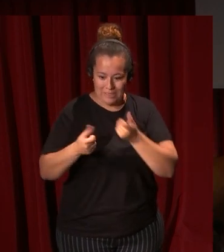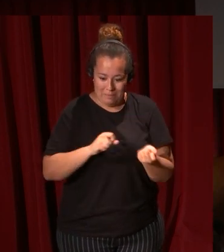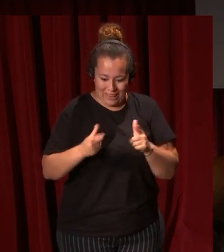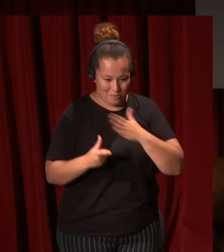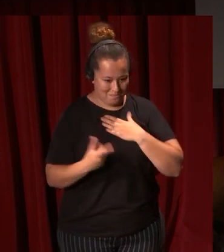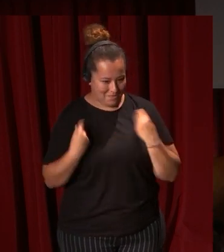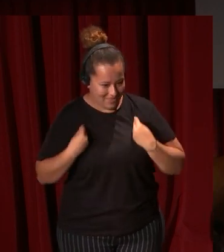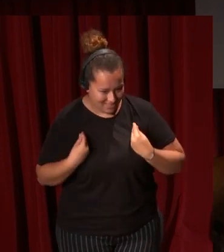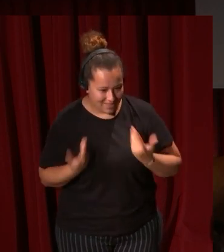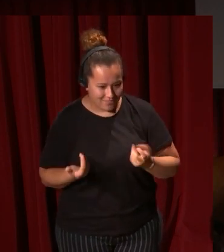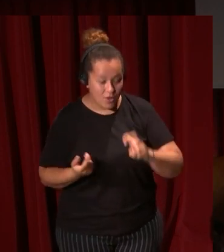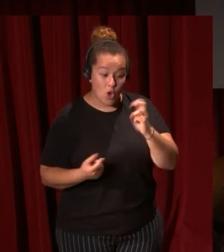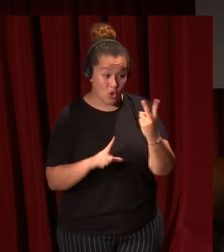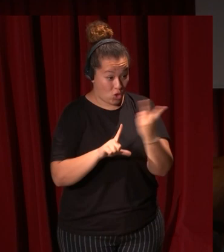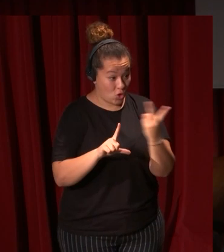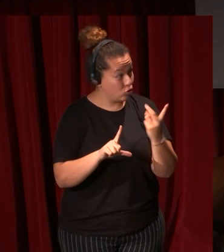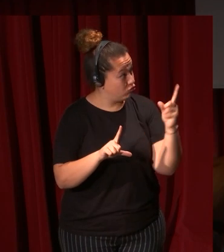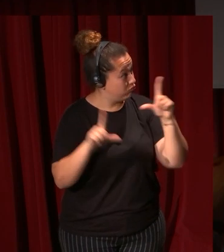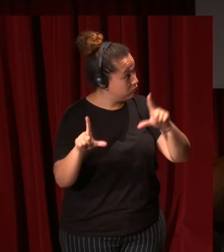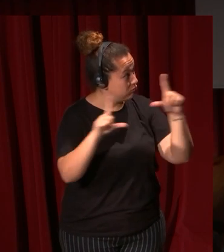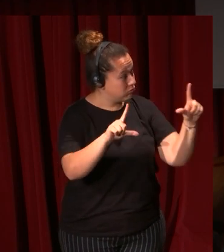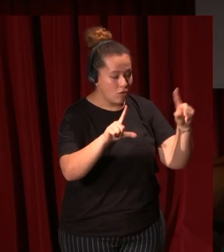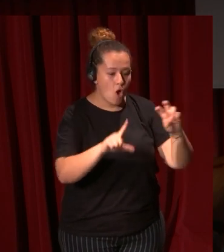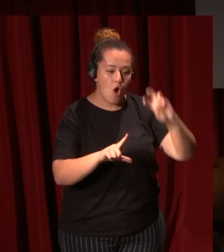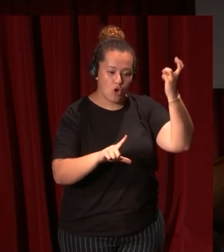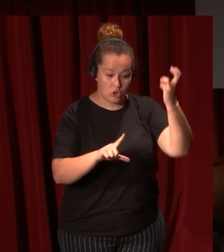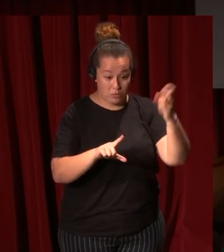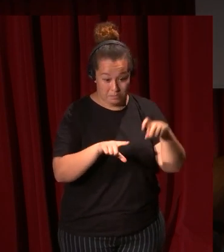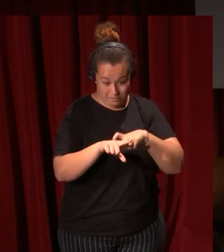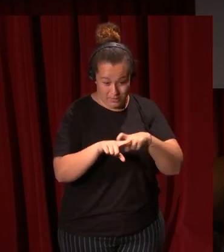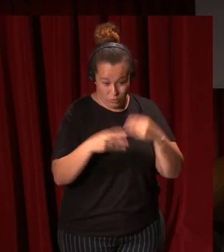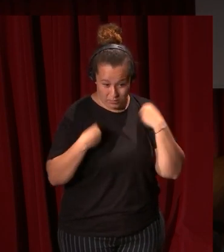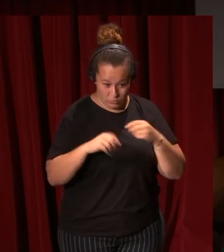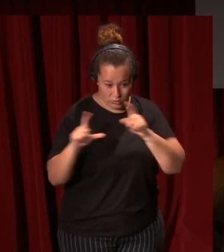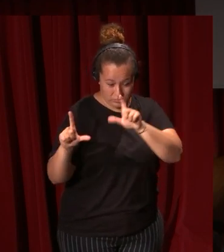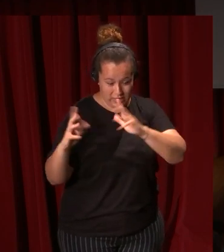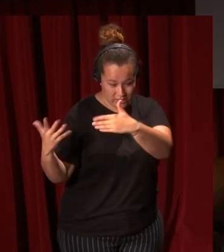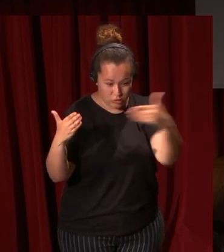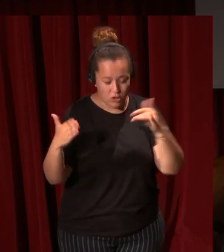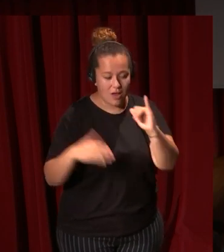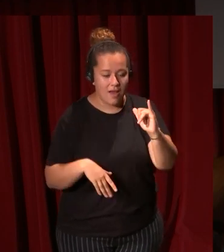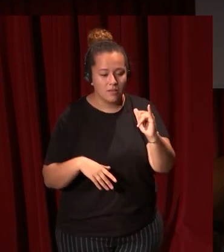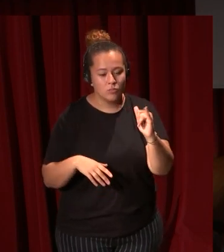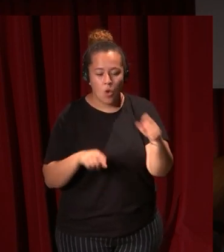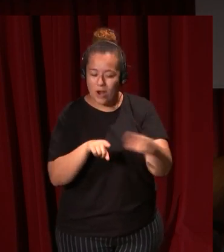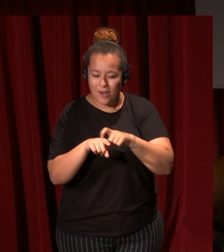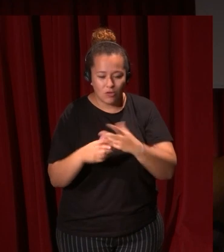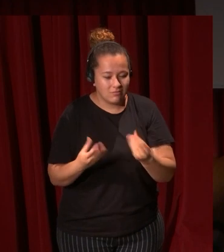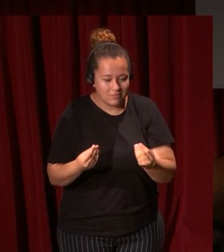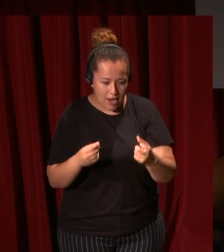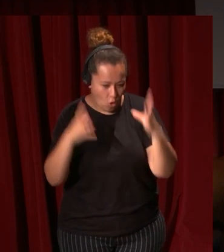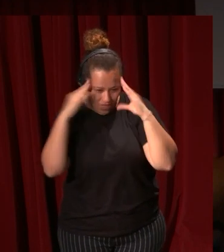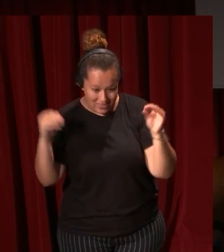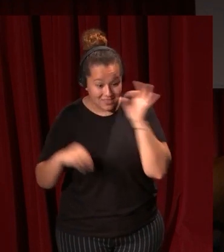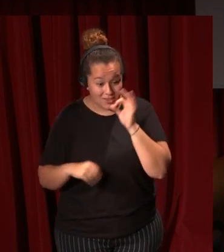los otros dos cuadros que veis ahí hay uno más de este tipo en la exposición son cuadros de este género tan holandés tan del siglo